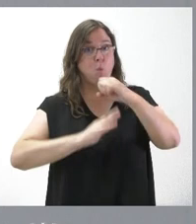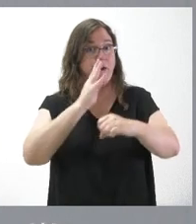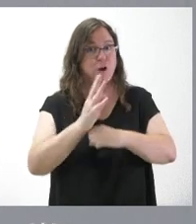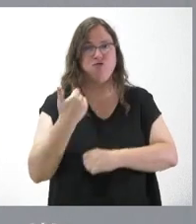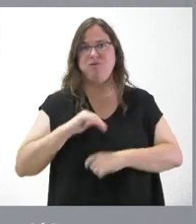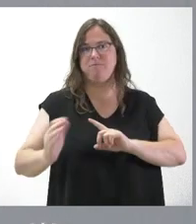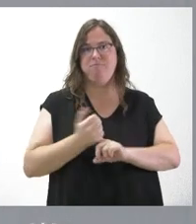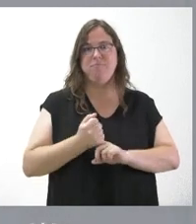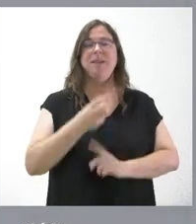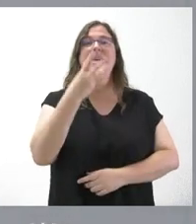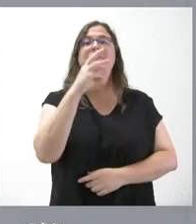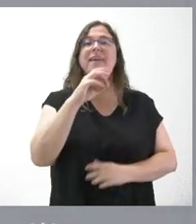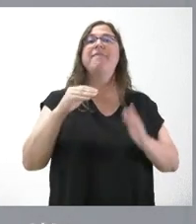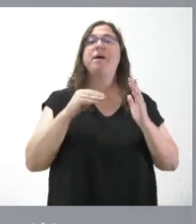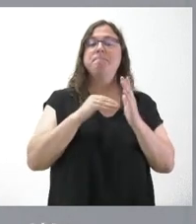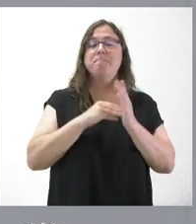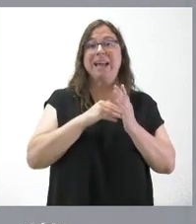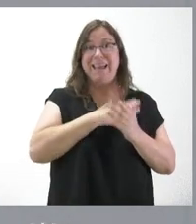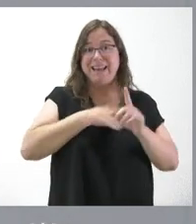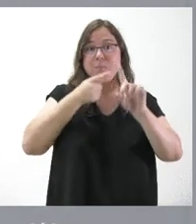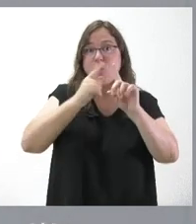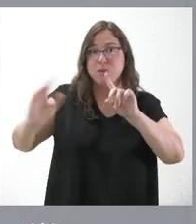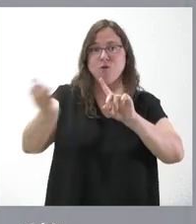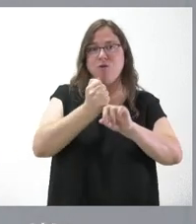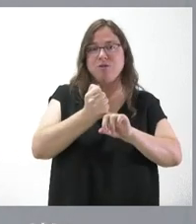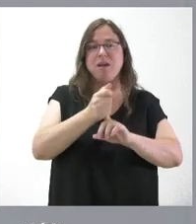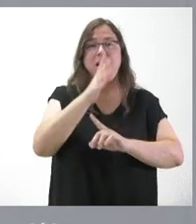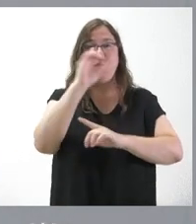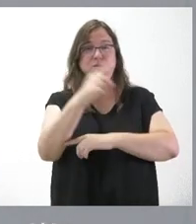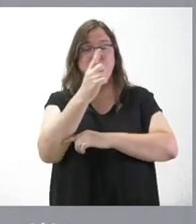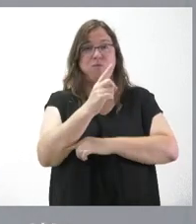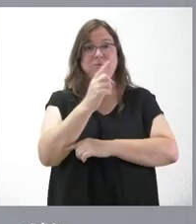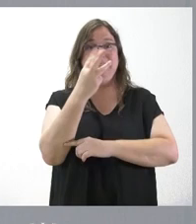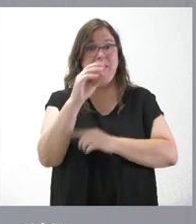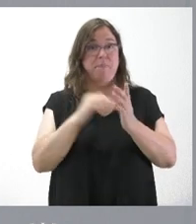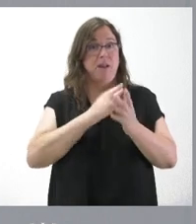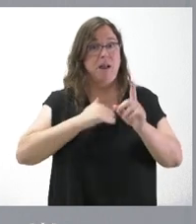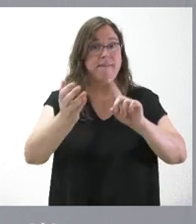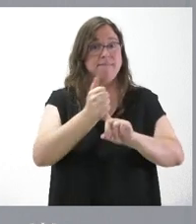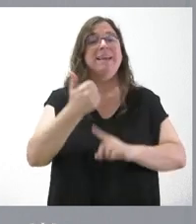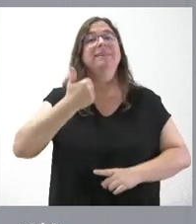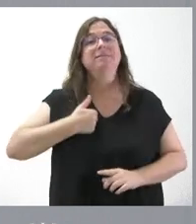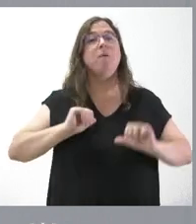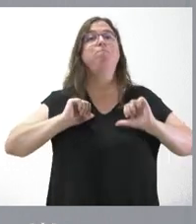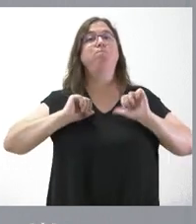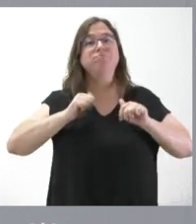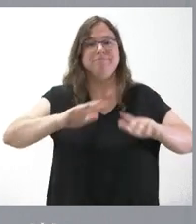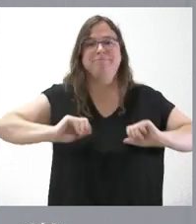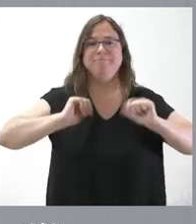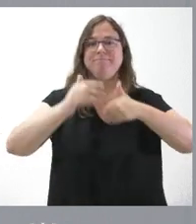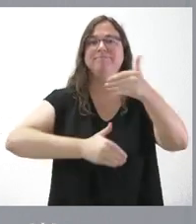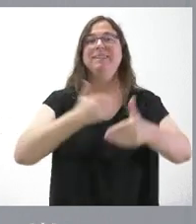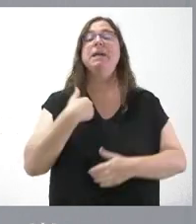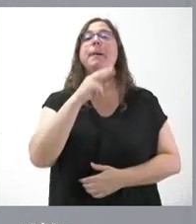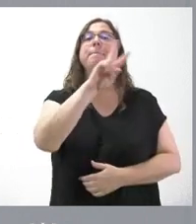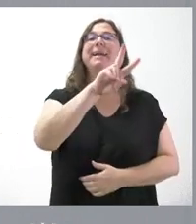De 30.000 hectáreas que teníamos como objetivo de regadío en esta legislatura, se han iniciado e impulsado ya más